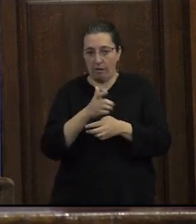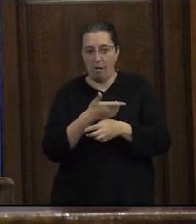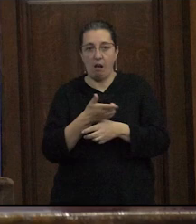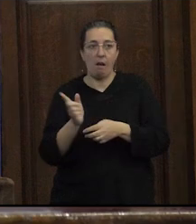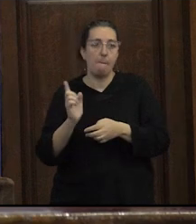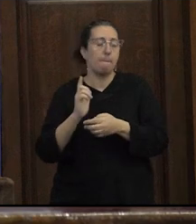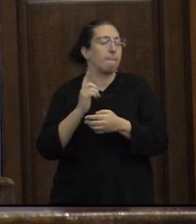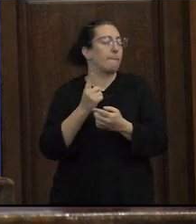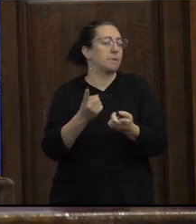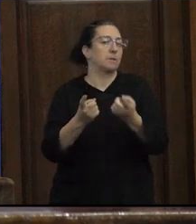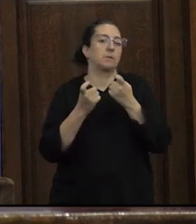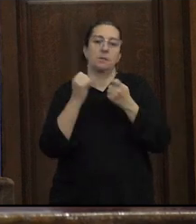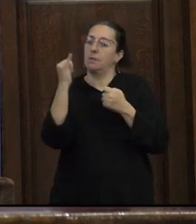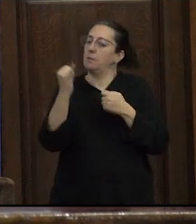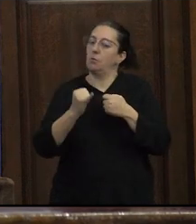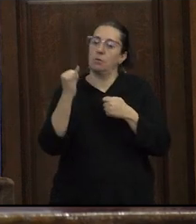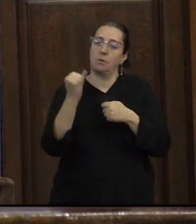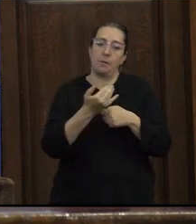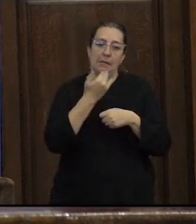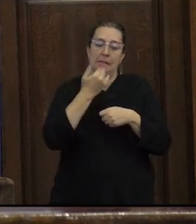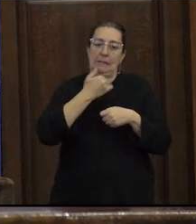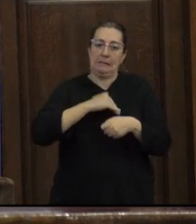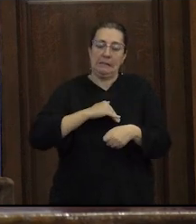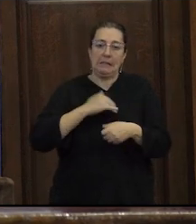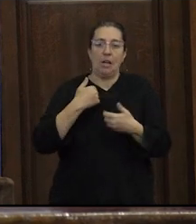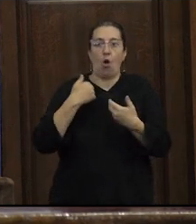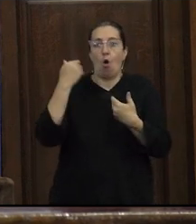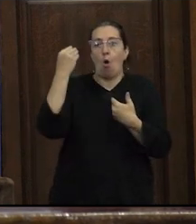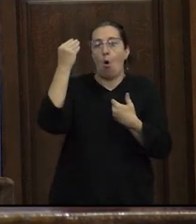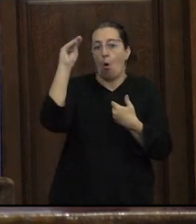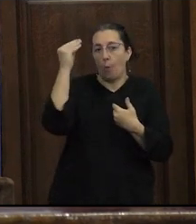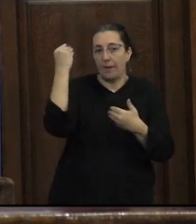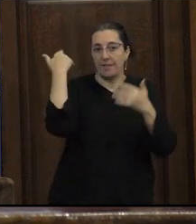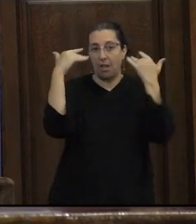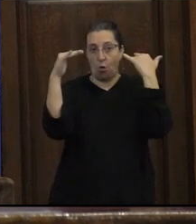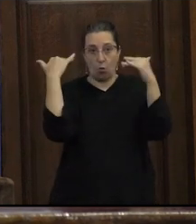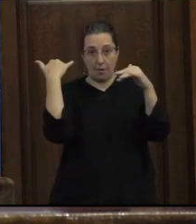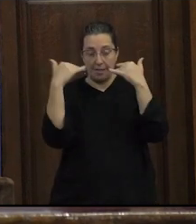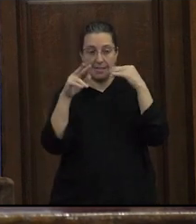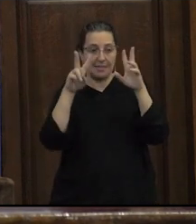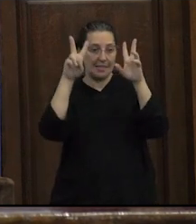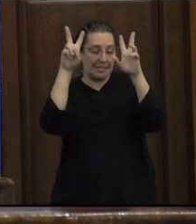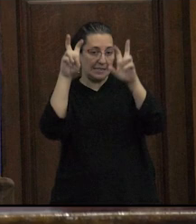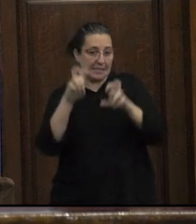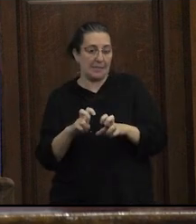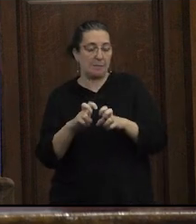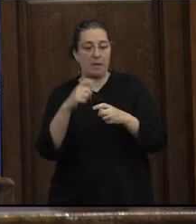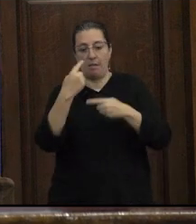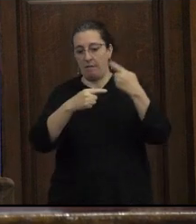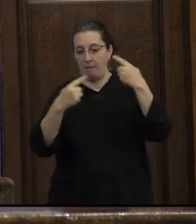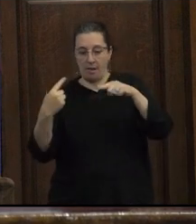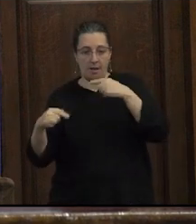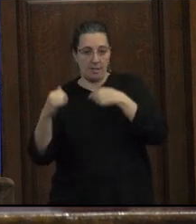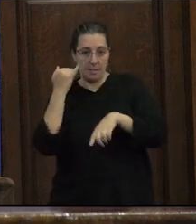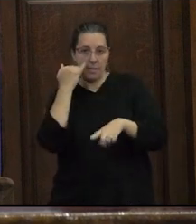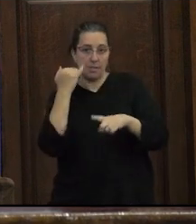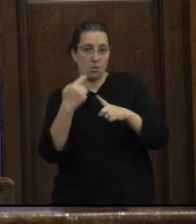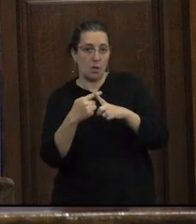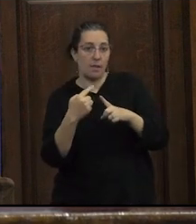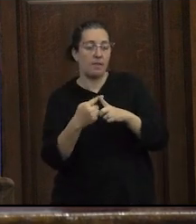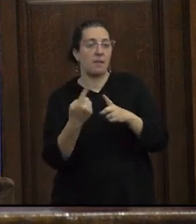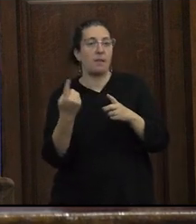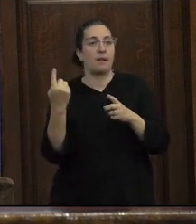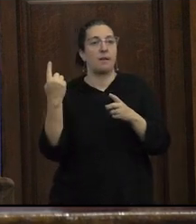necesaria para comprender la subjetivación juvenil adolescente en los dispositivos sexogenéricos que nos